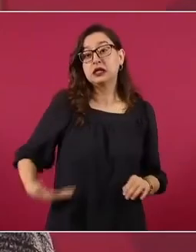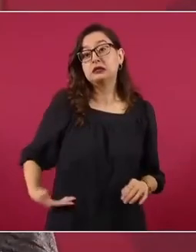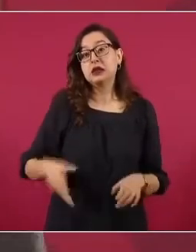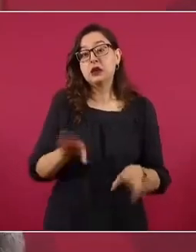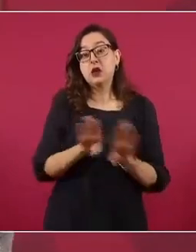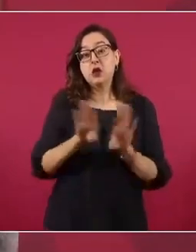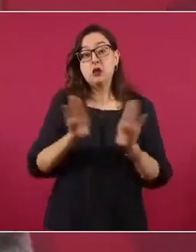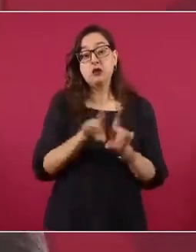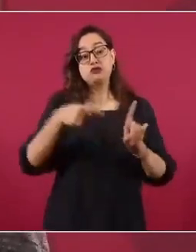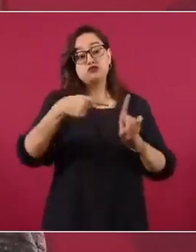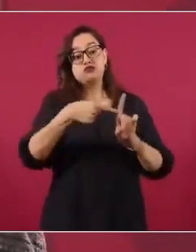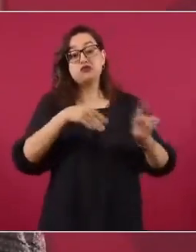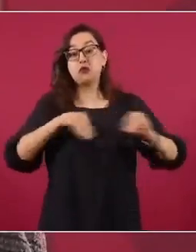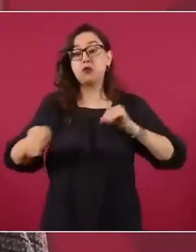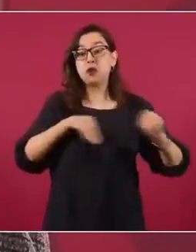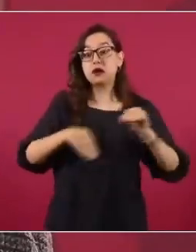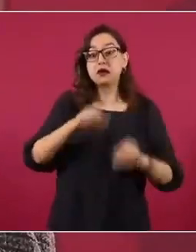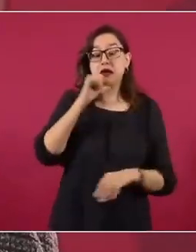como adorno,